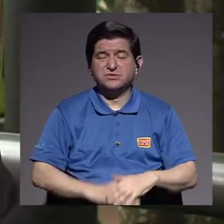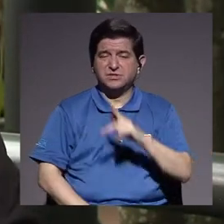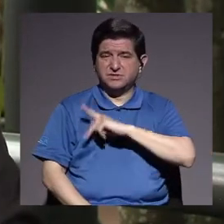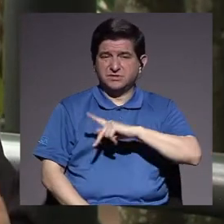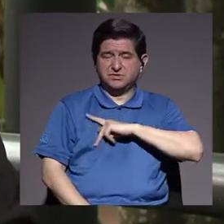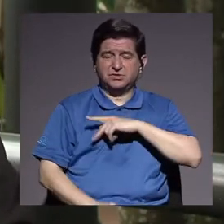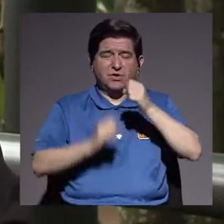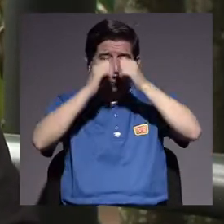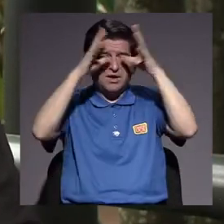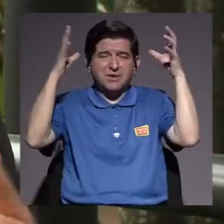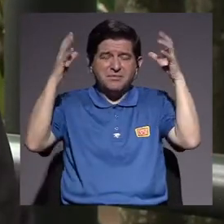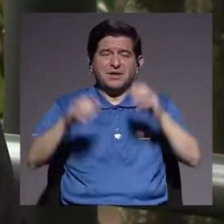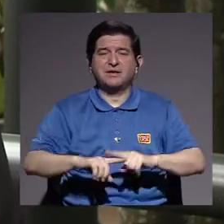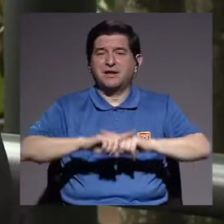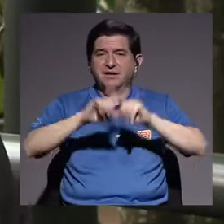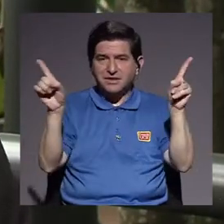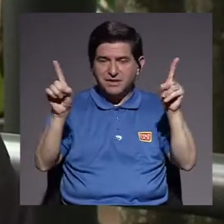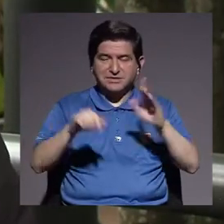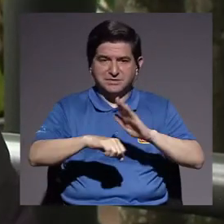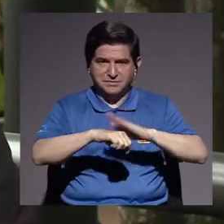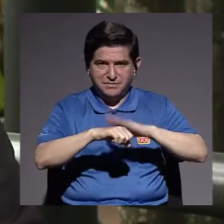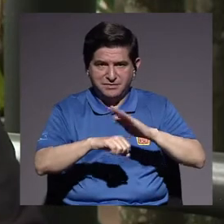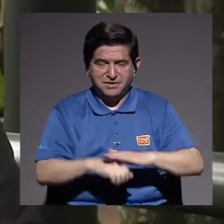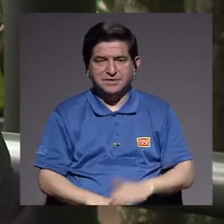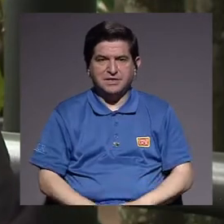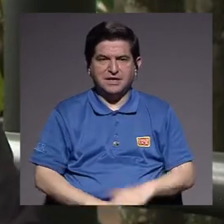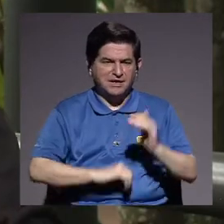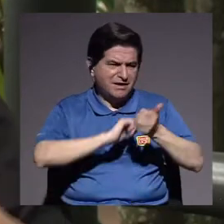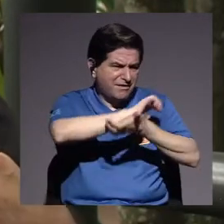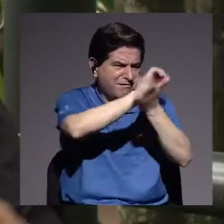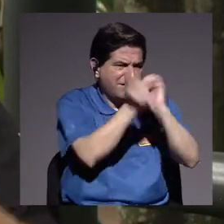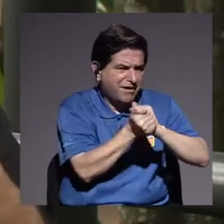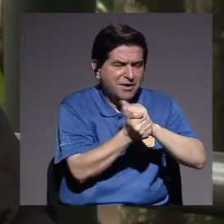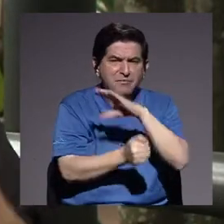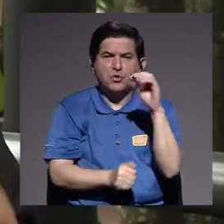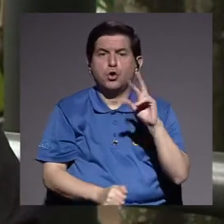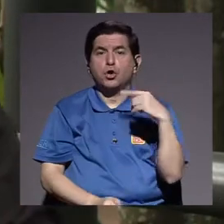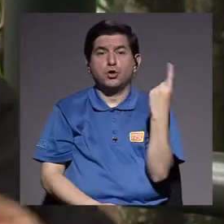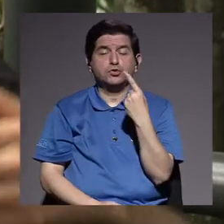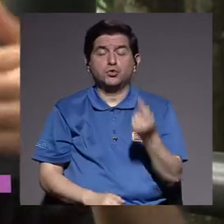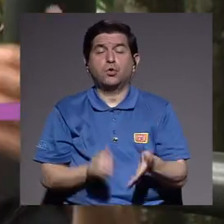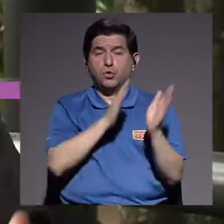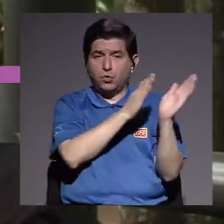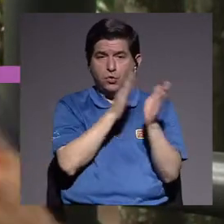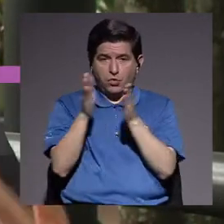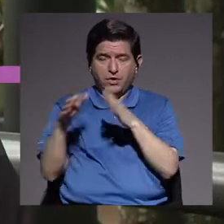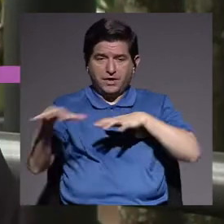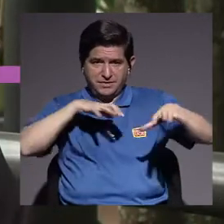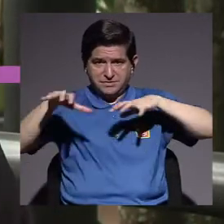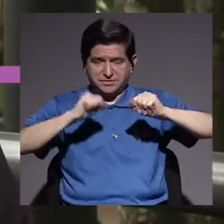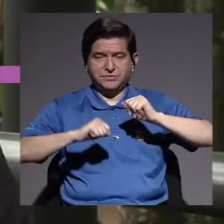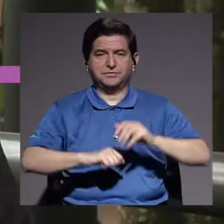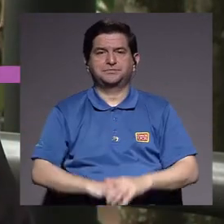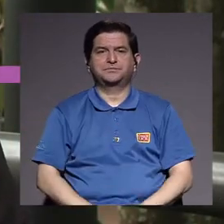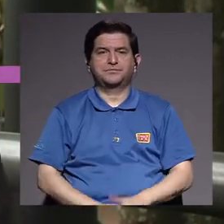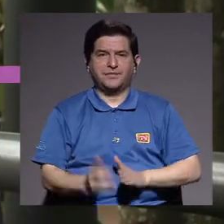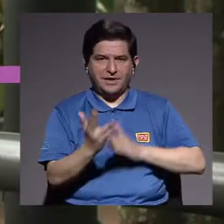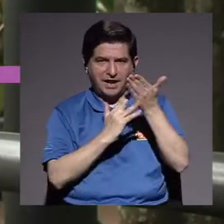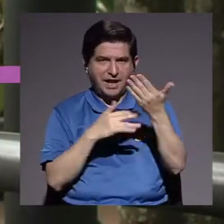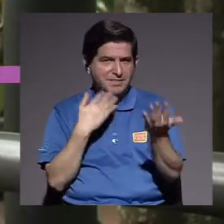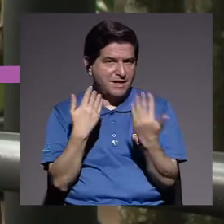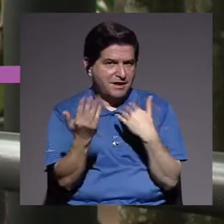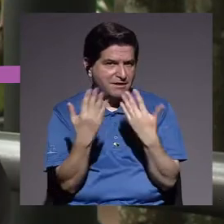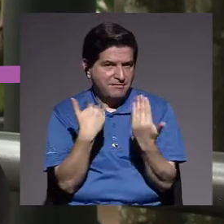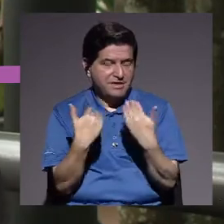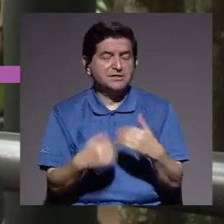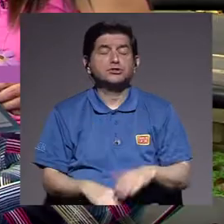subjetividades, imaginarios de políticas distintos que nos permitan transformar y que permitan no solo eso, sino organizarnos y actuar. A través de